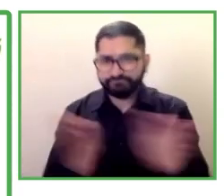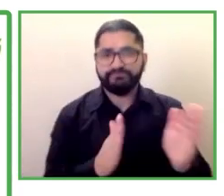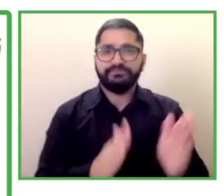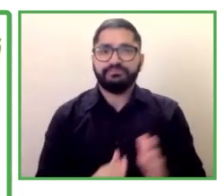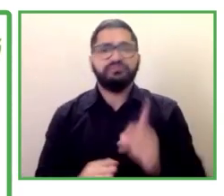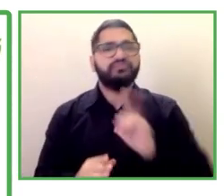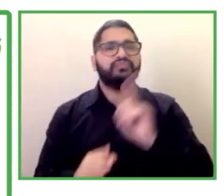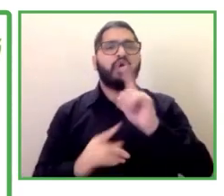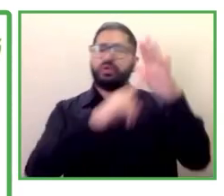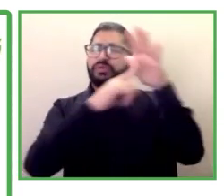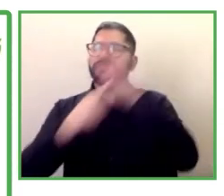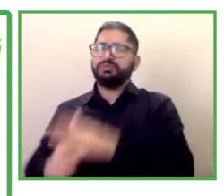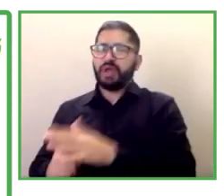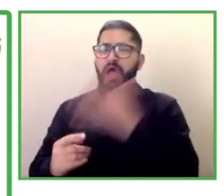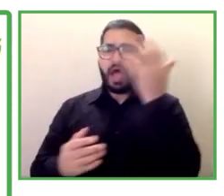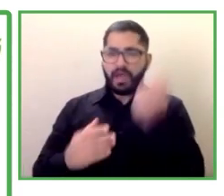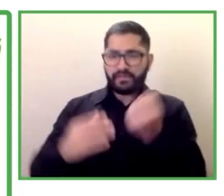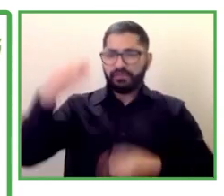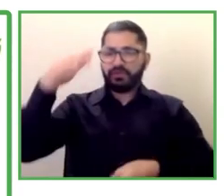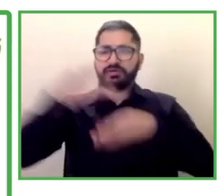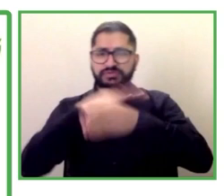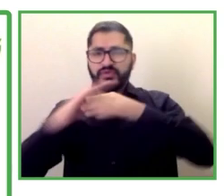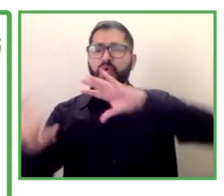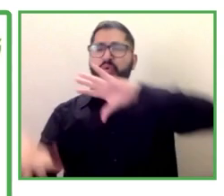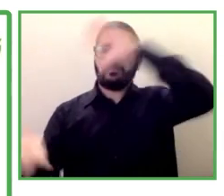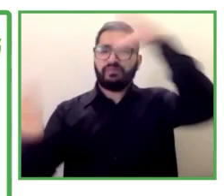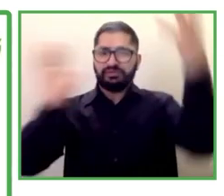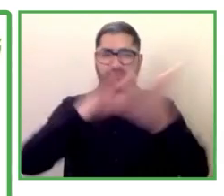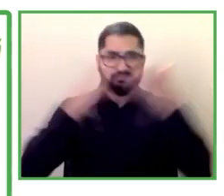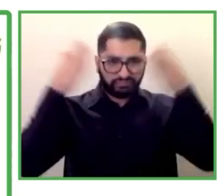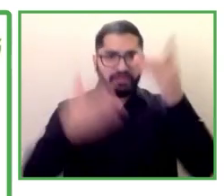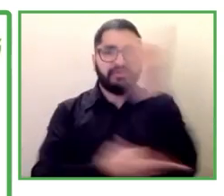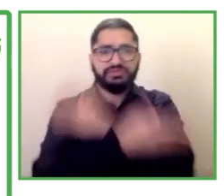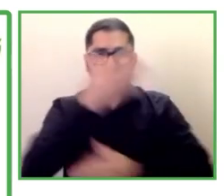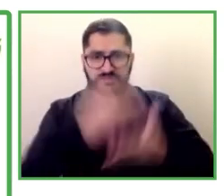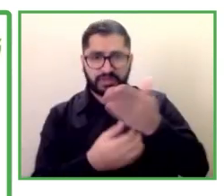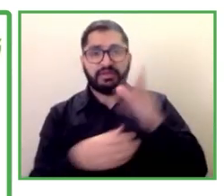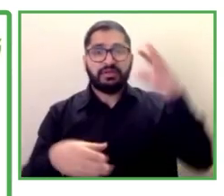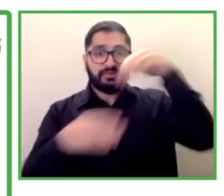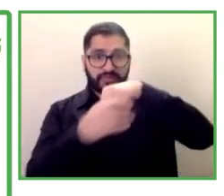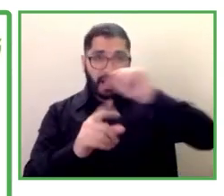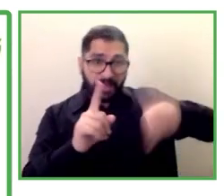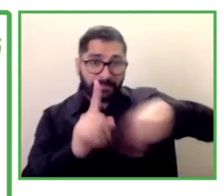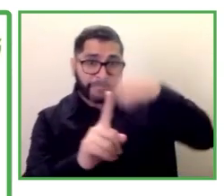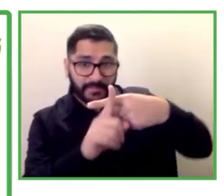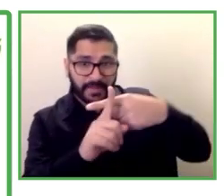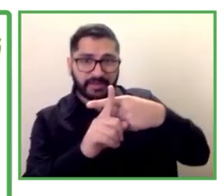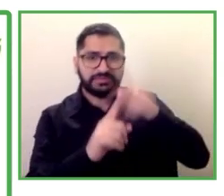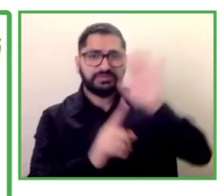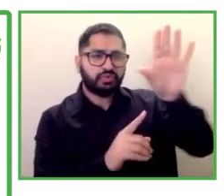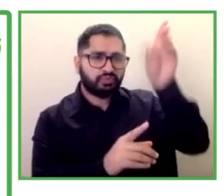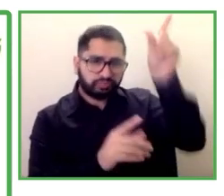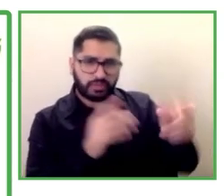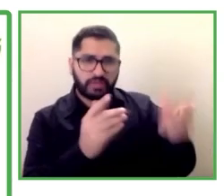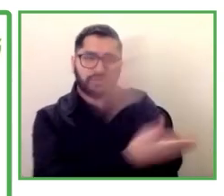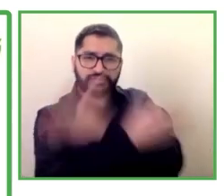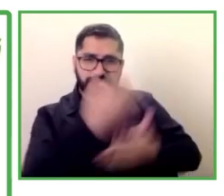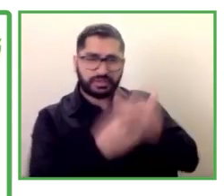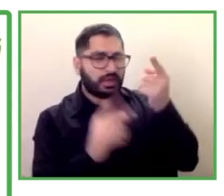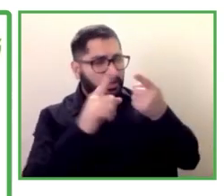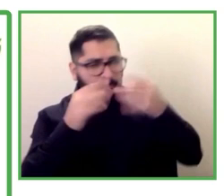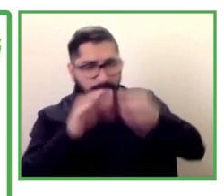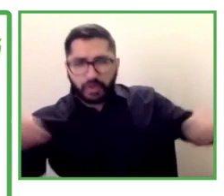de las personas con discapacidad además al ser la discapacidad una materia transversal también participamos en la